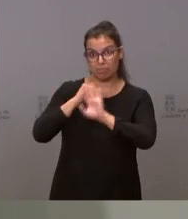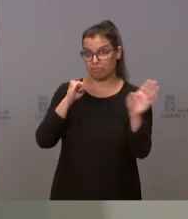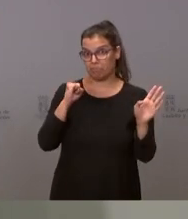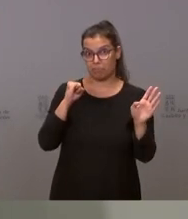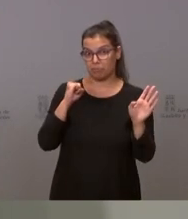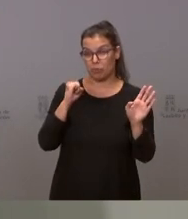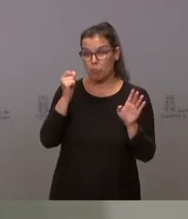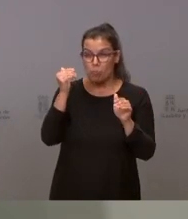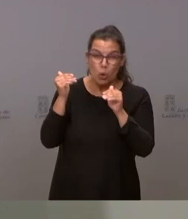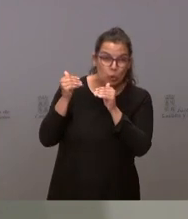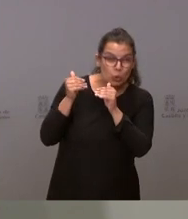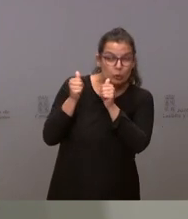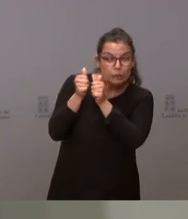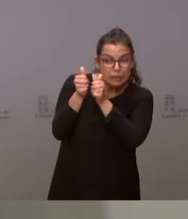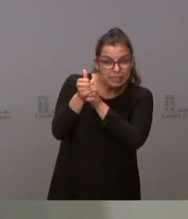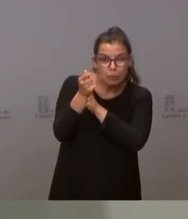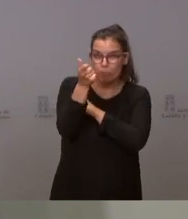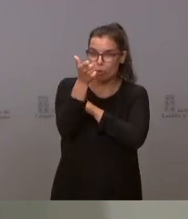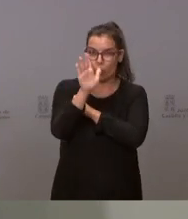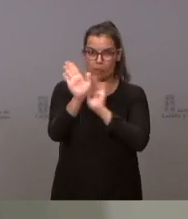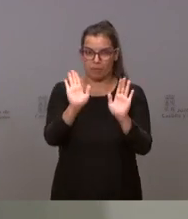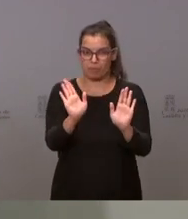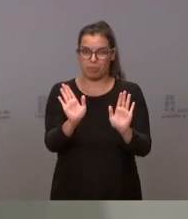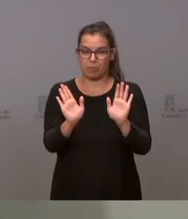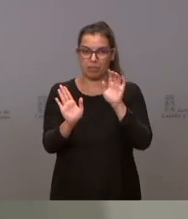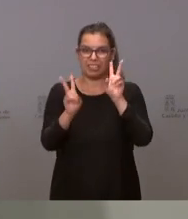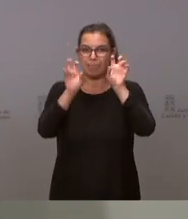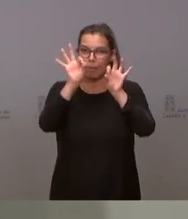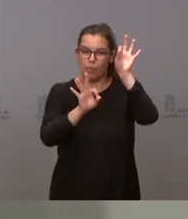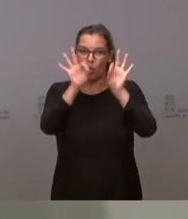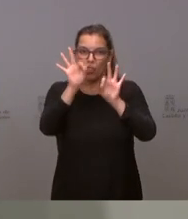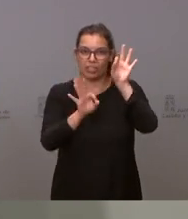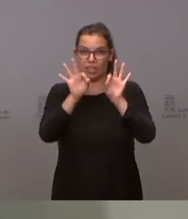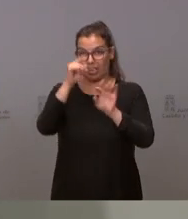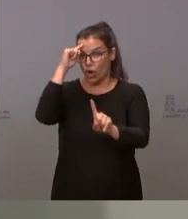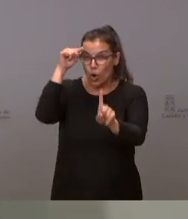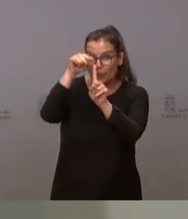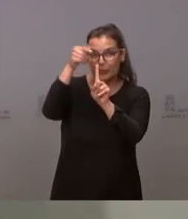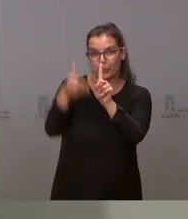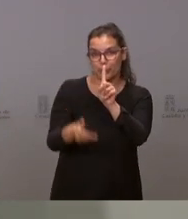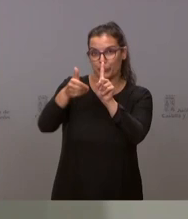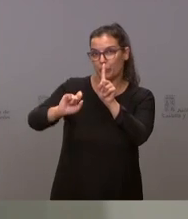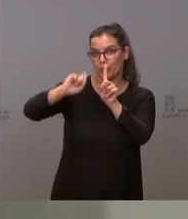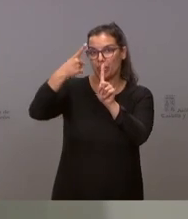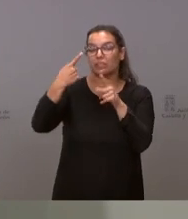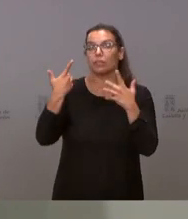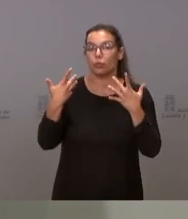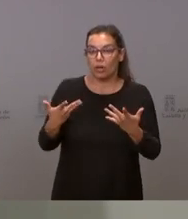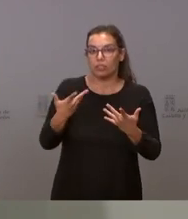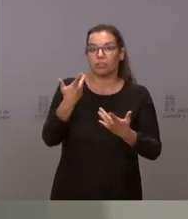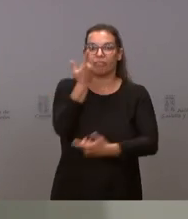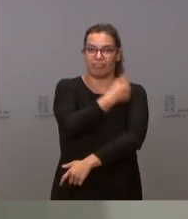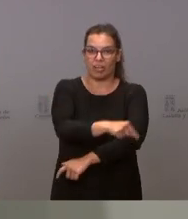un poquito mejor que nosotros en lo que corresponde al objetivo fundamental de la campaña que es